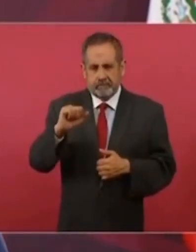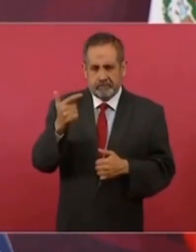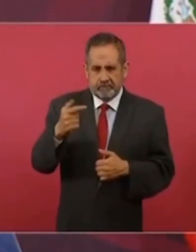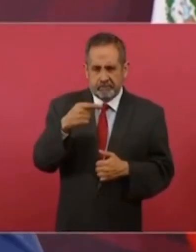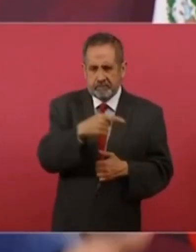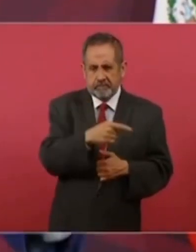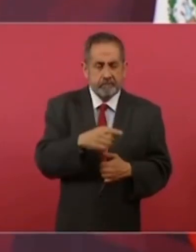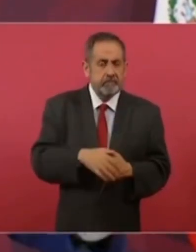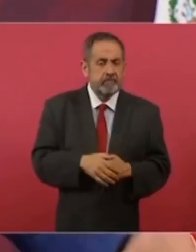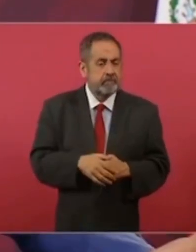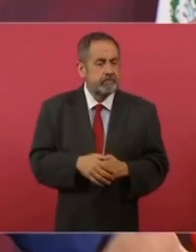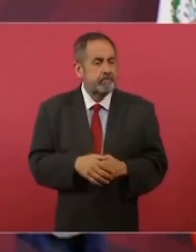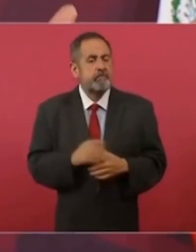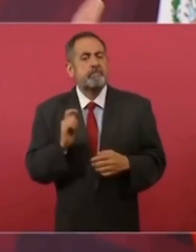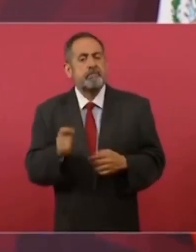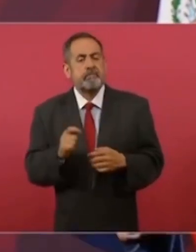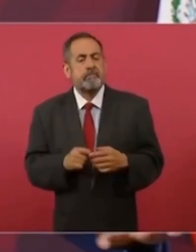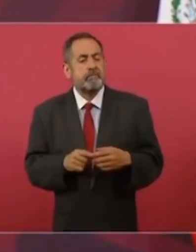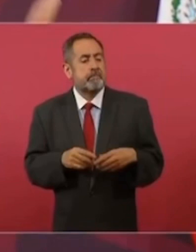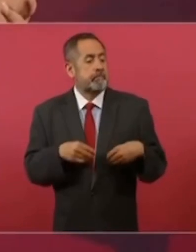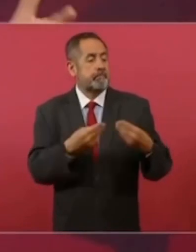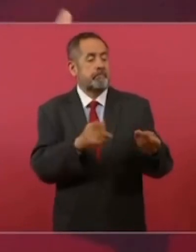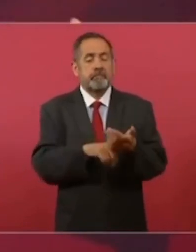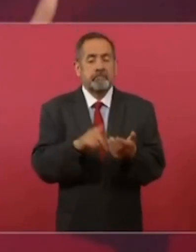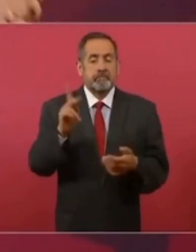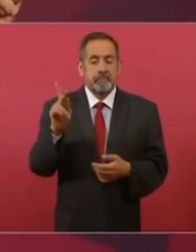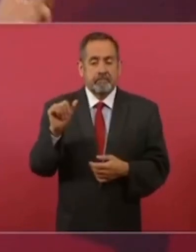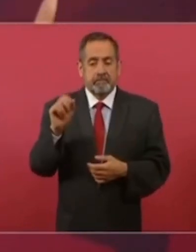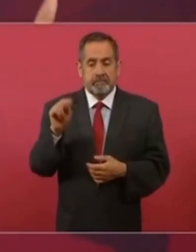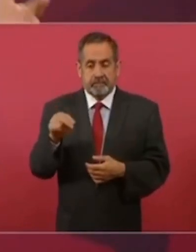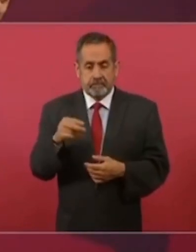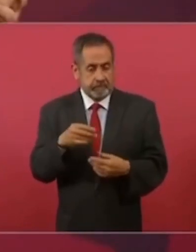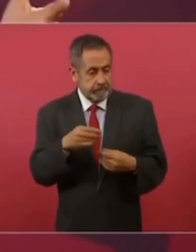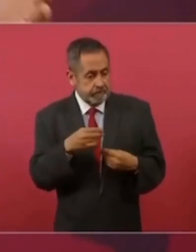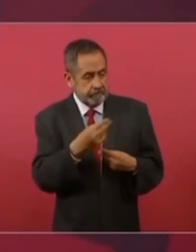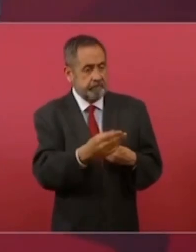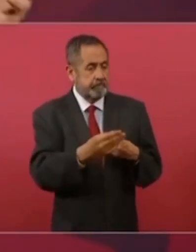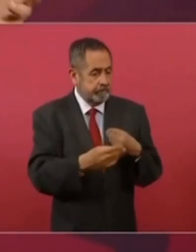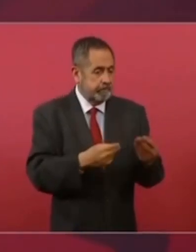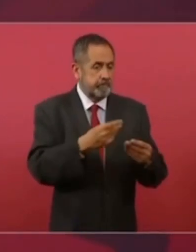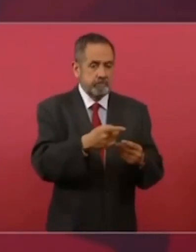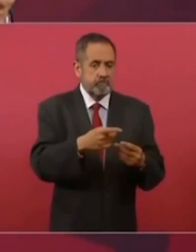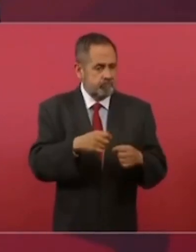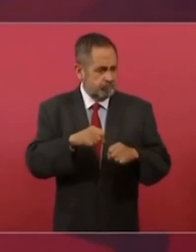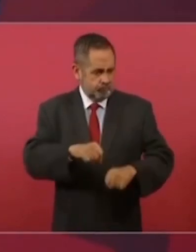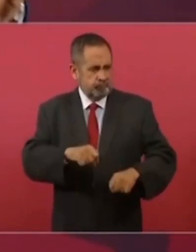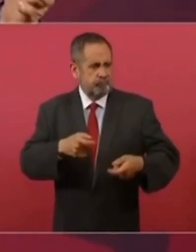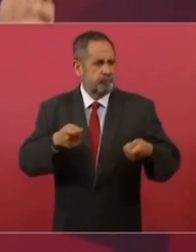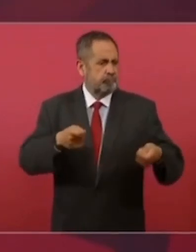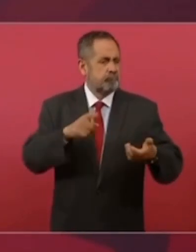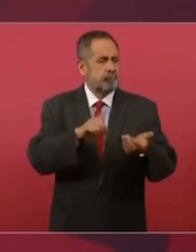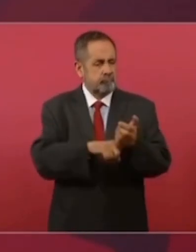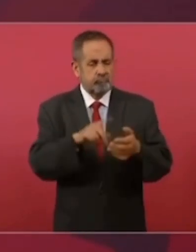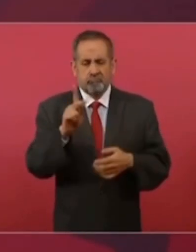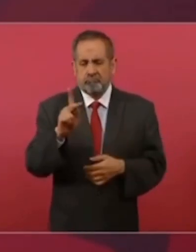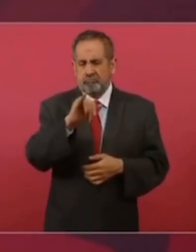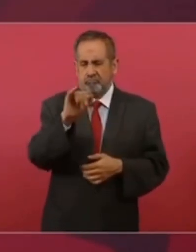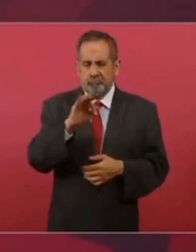les empezaron a entregar al PAN todo el Poder Judicial,